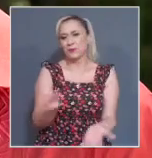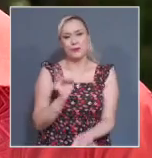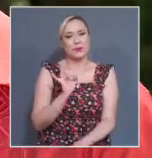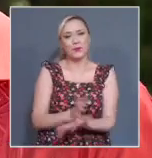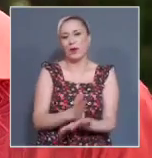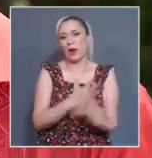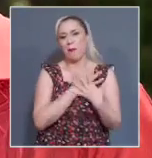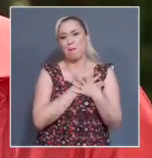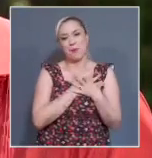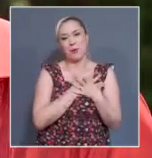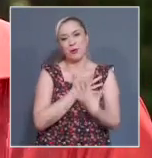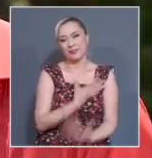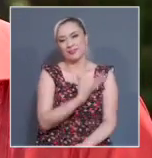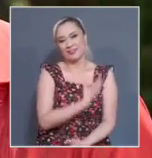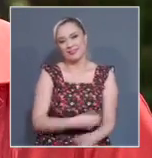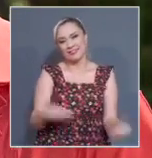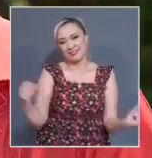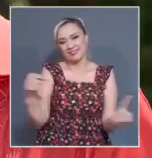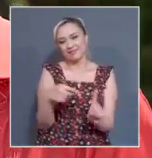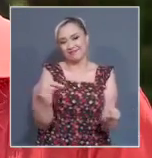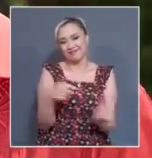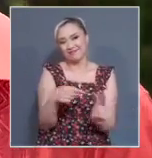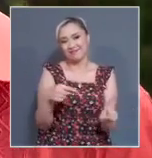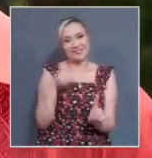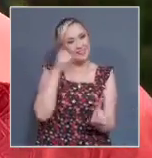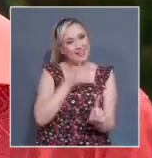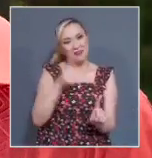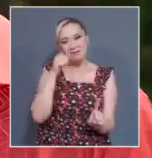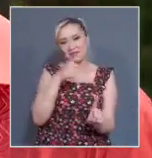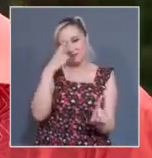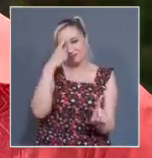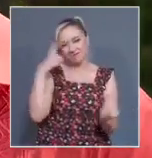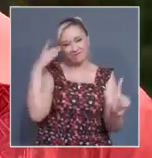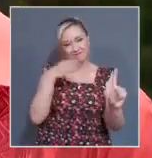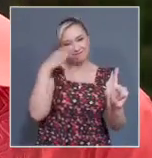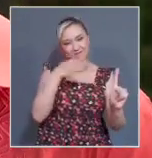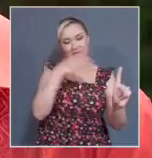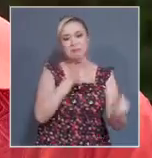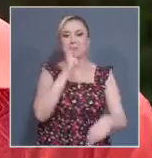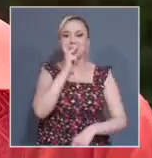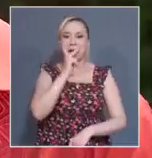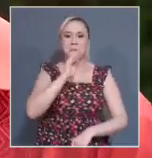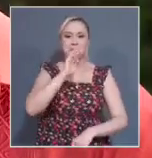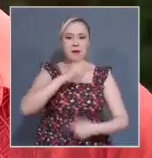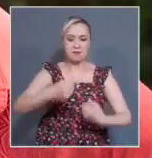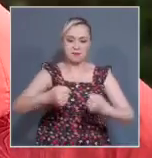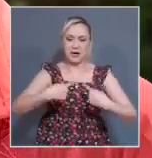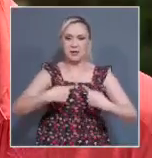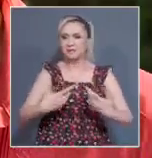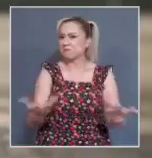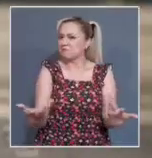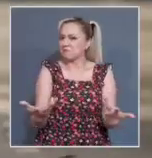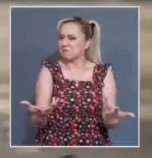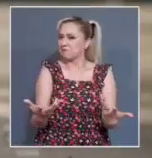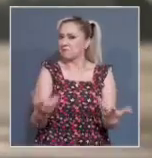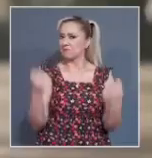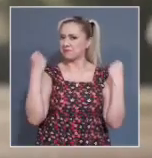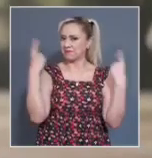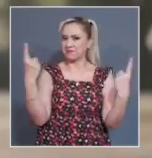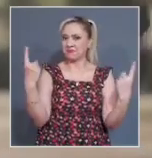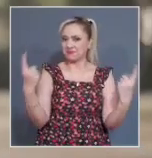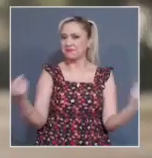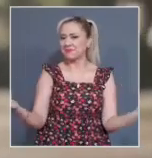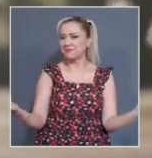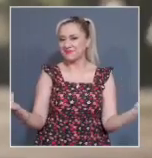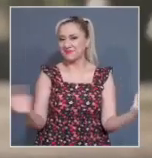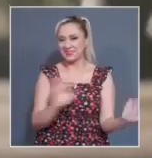y el amor a tus hijos te va a mover siempre y vas a ser un padre y una madre excepcional cuando los veas. Para el canal del